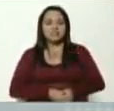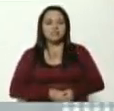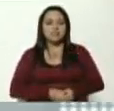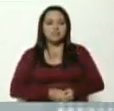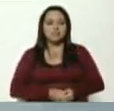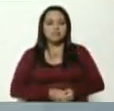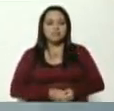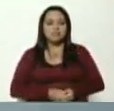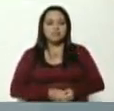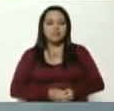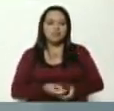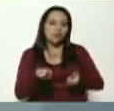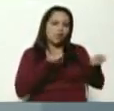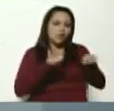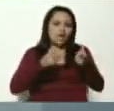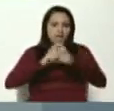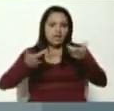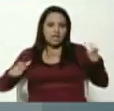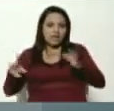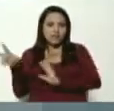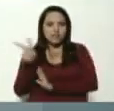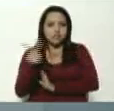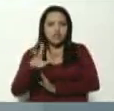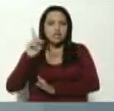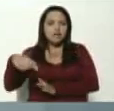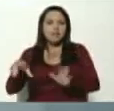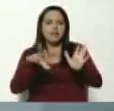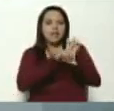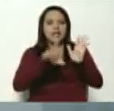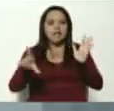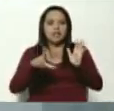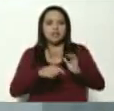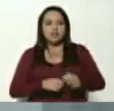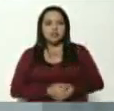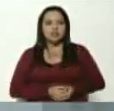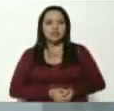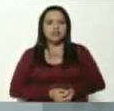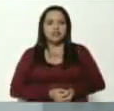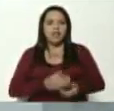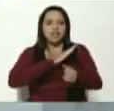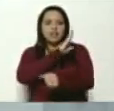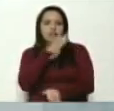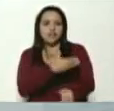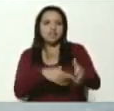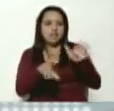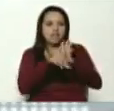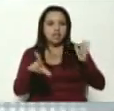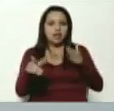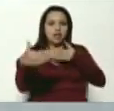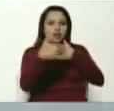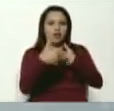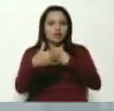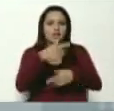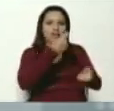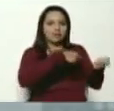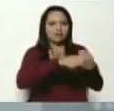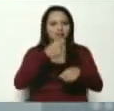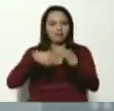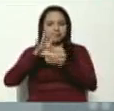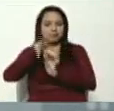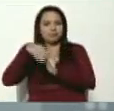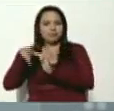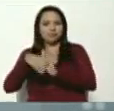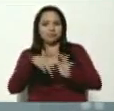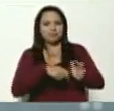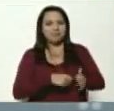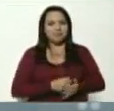de la Contraloría General de la República, y la ley con rango, valor y fuerza de ley contra la corrupción. Recuerden